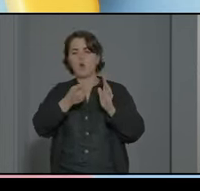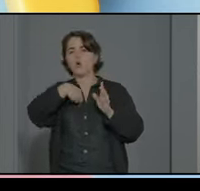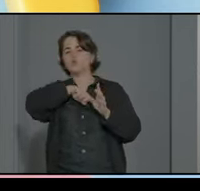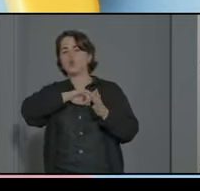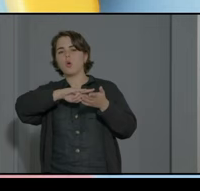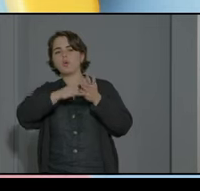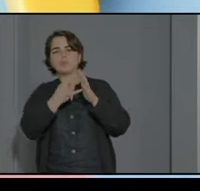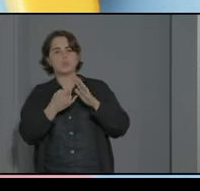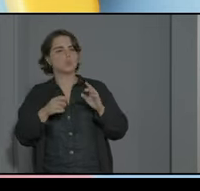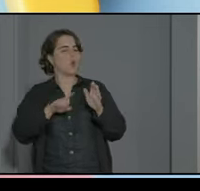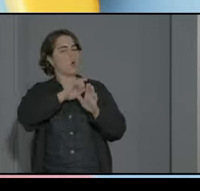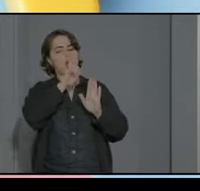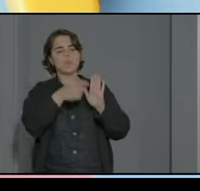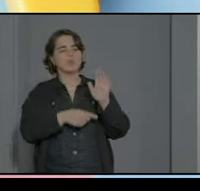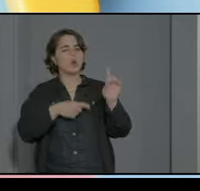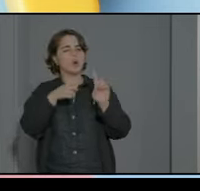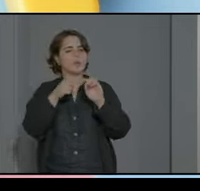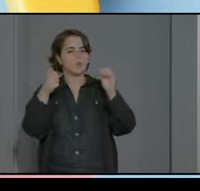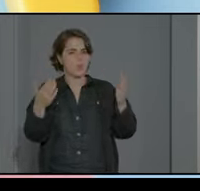y tiene como objetivo